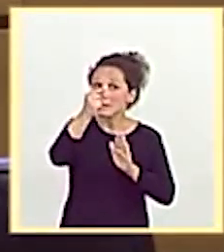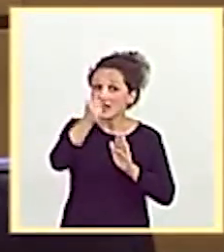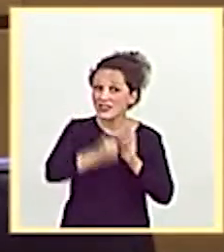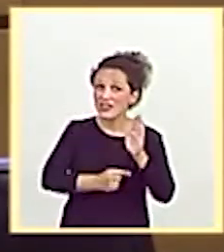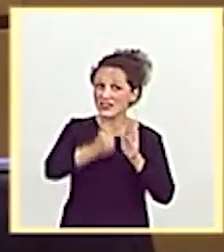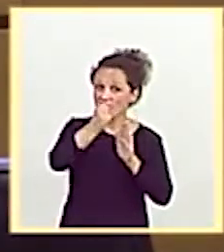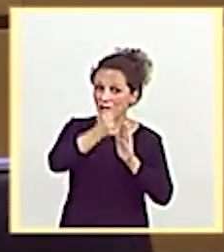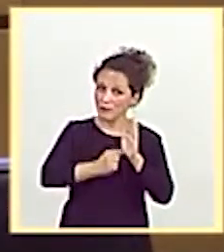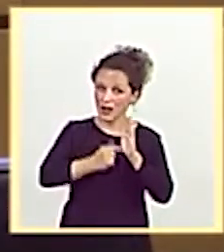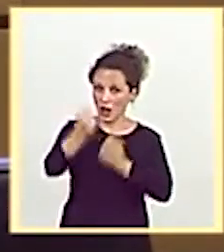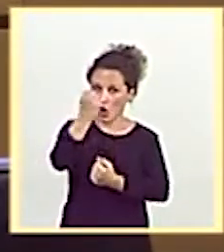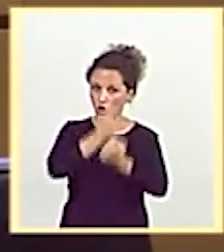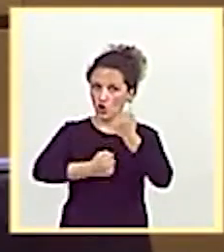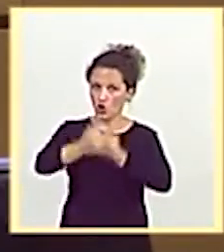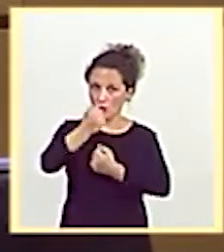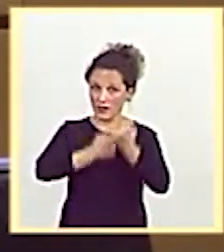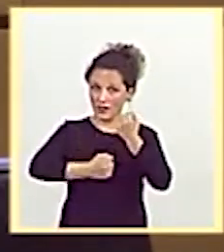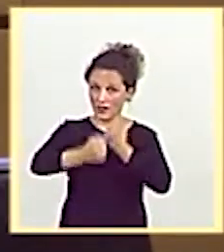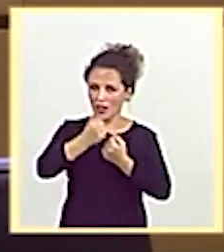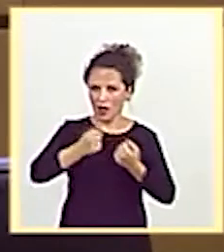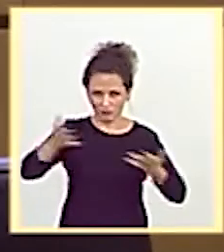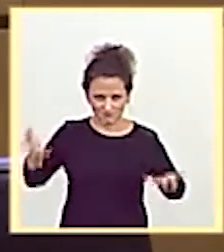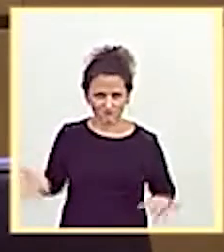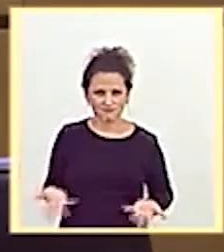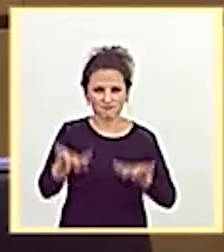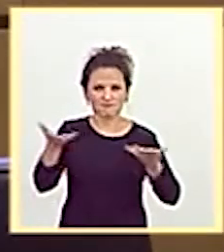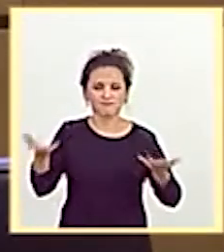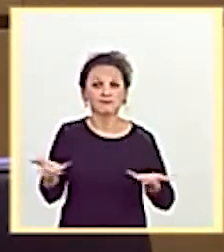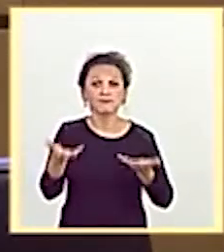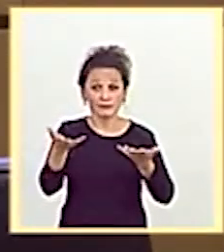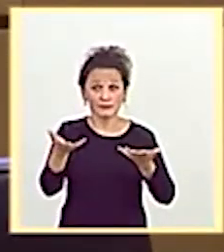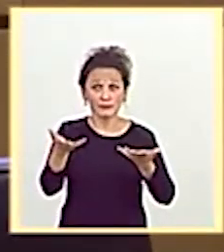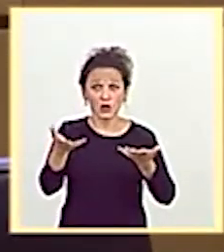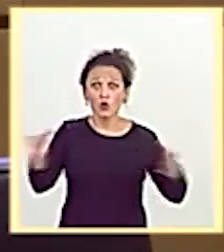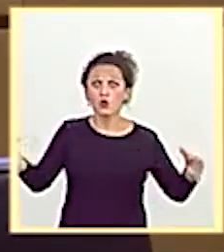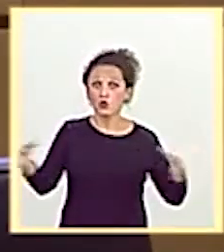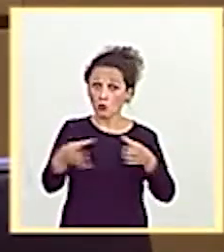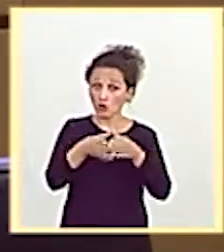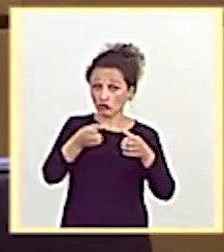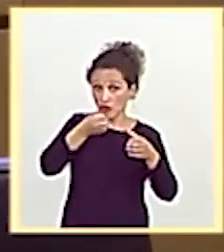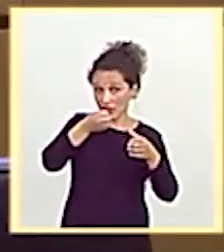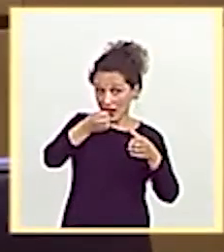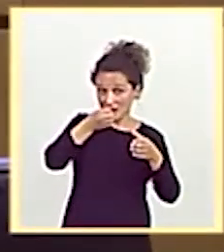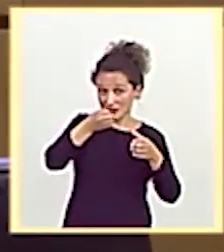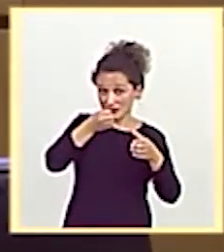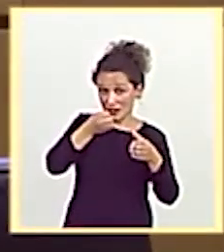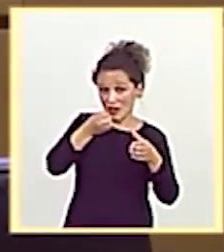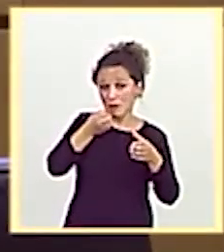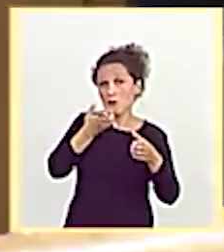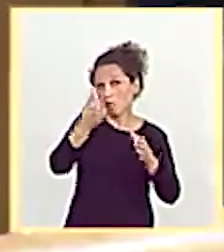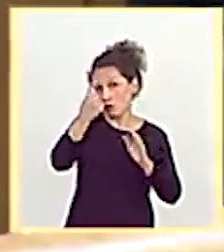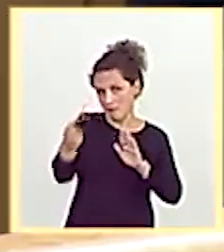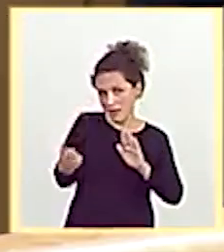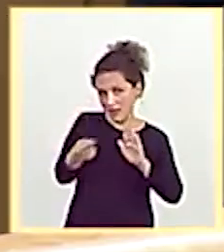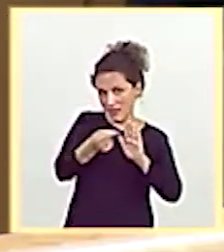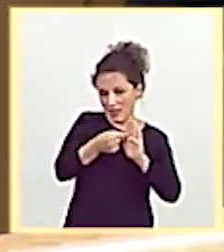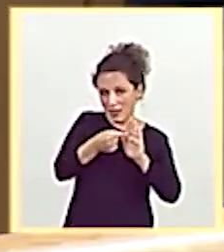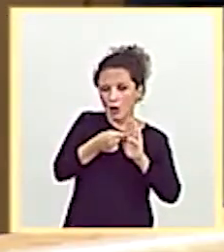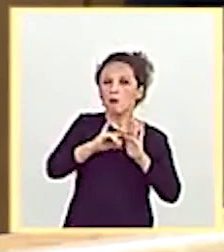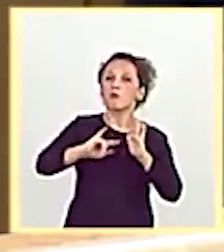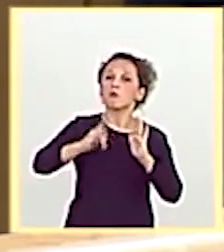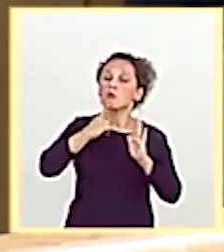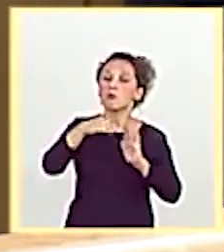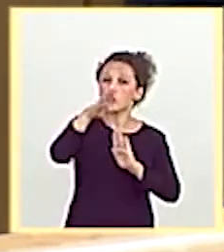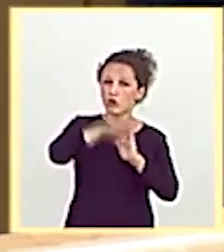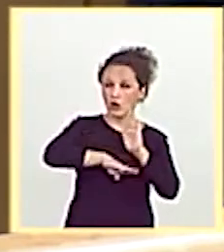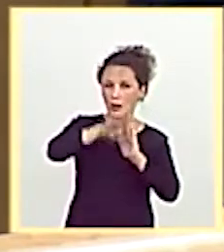reactivar nuestra economía. Una de ellas es la que el Grupo Socialista trae hoy a esta Cámara, el programa de sostenibilidad